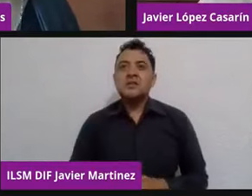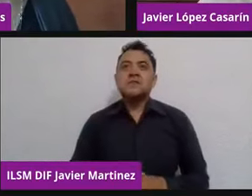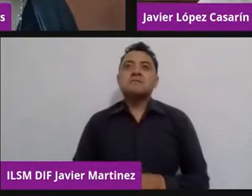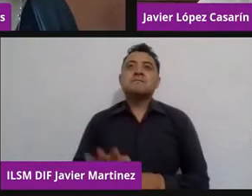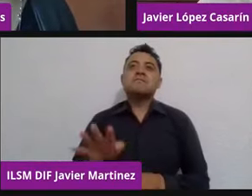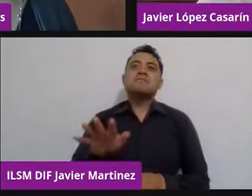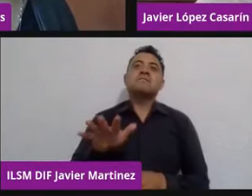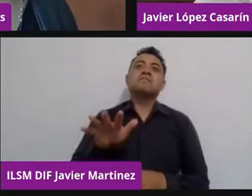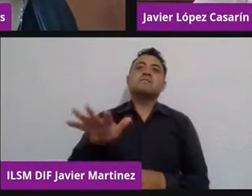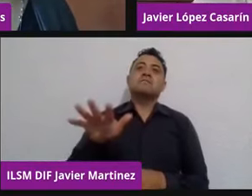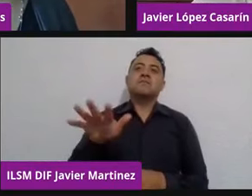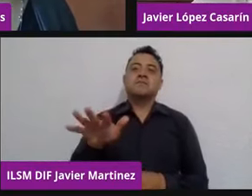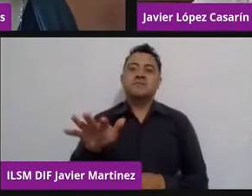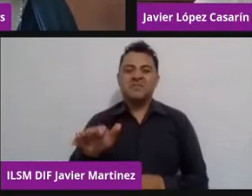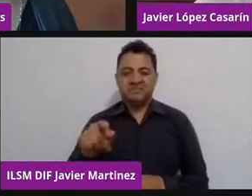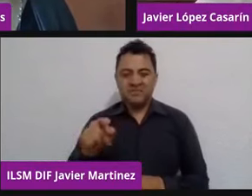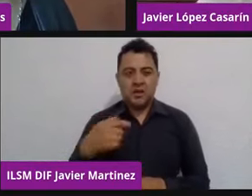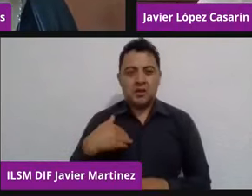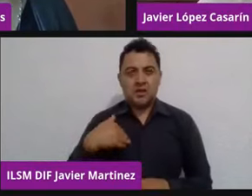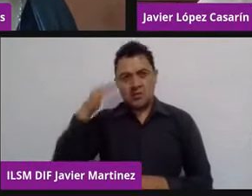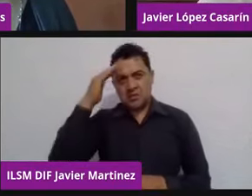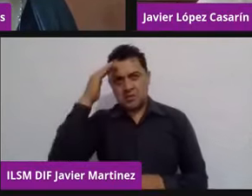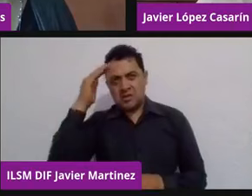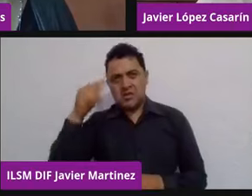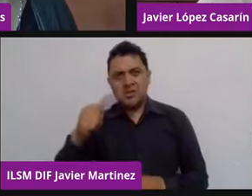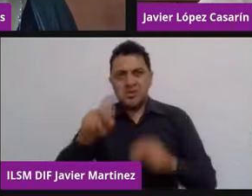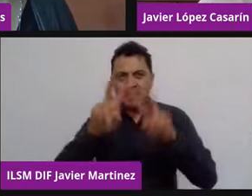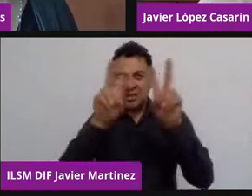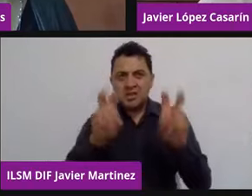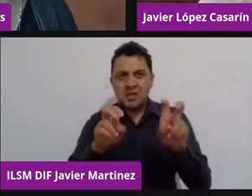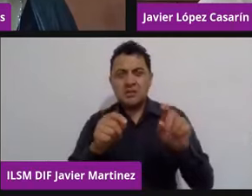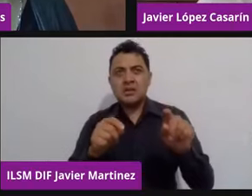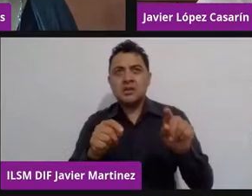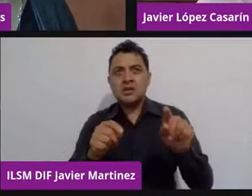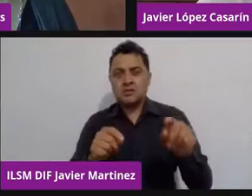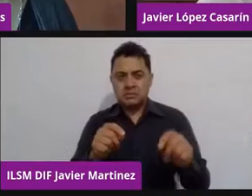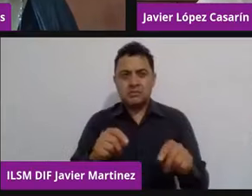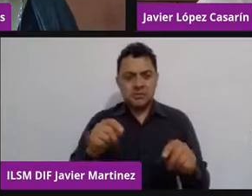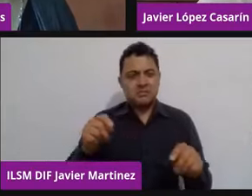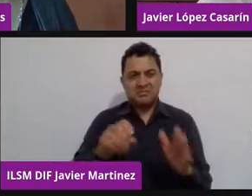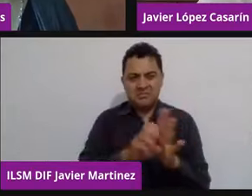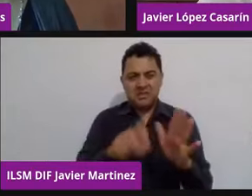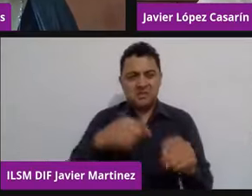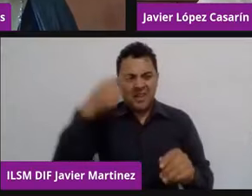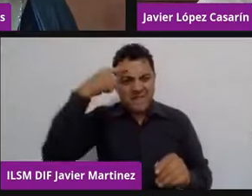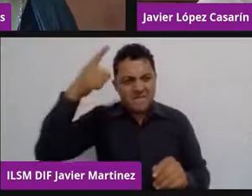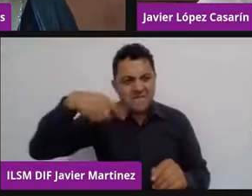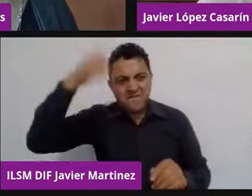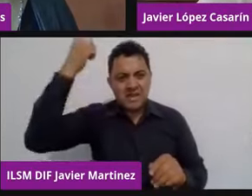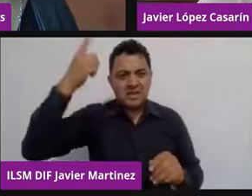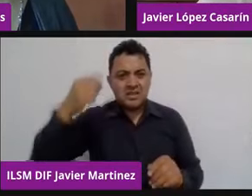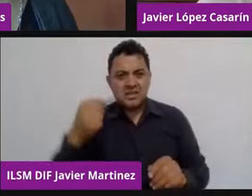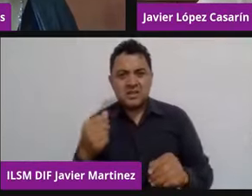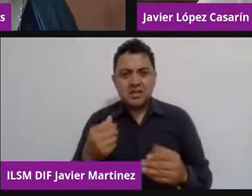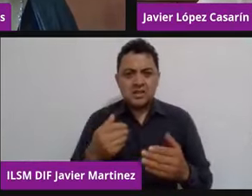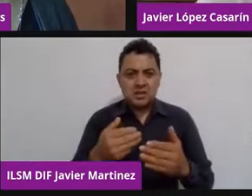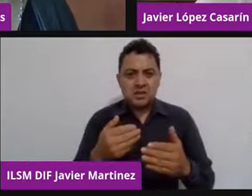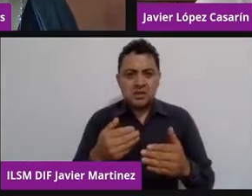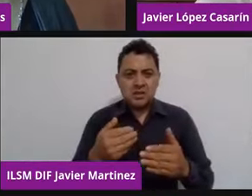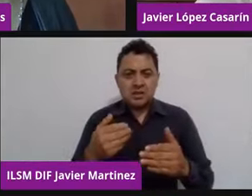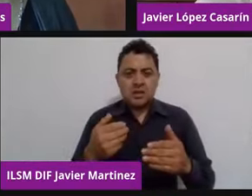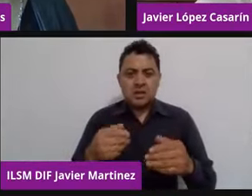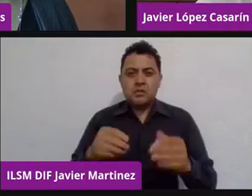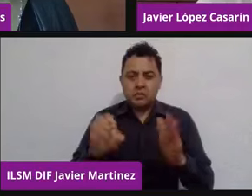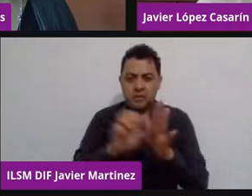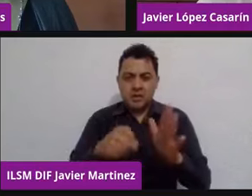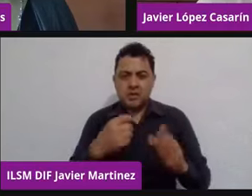hoy reflexionando un poquito sobre el tema, ya cabe la venta, pues es muy fácil, porque a fin de cuentas la recopilación que tenemos de los datos biométricos,